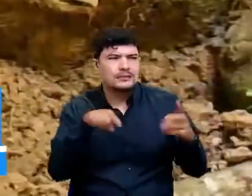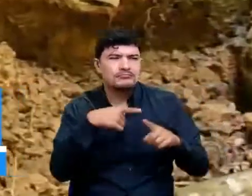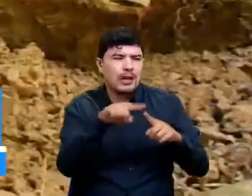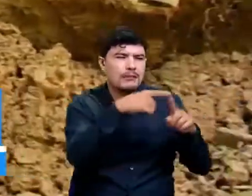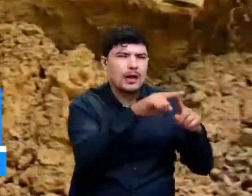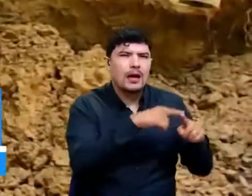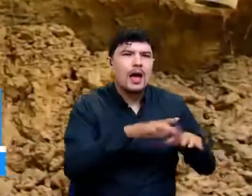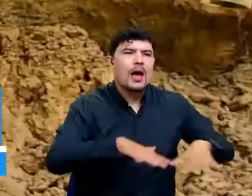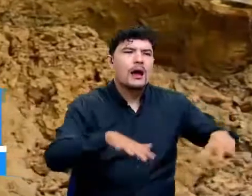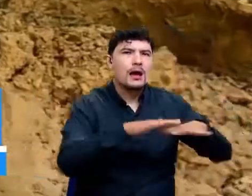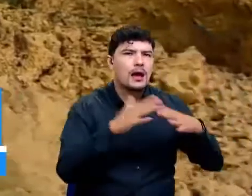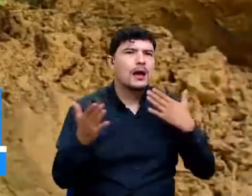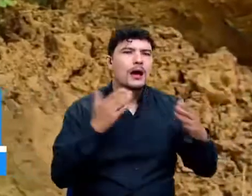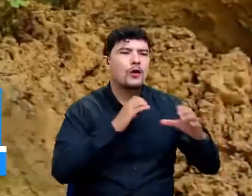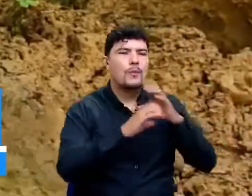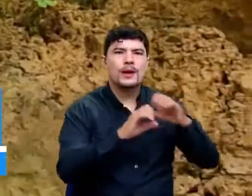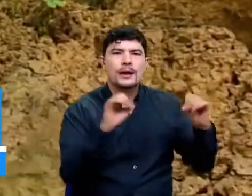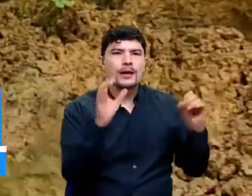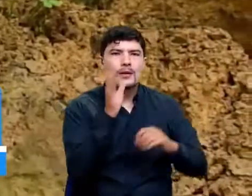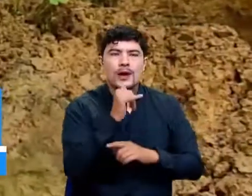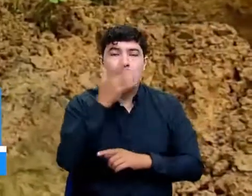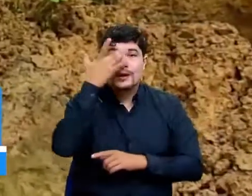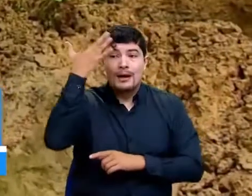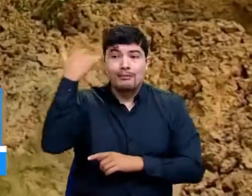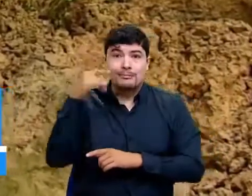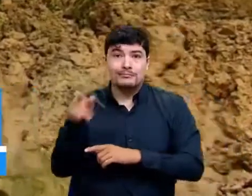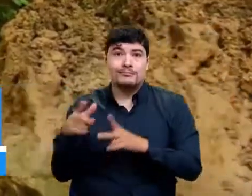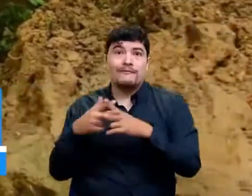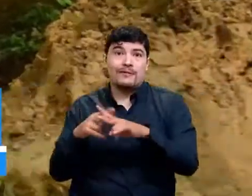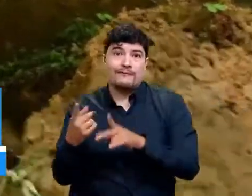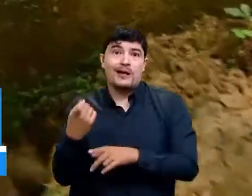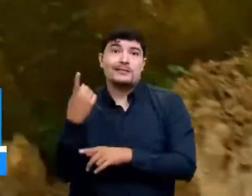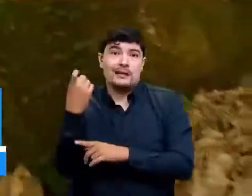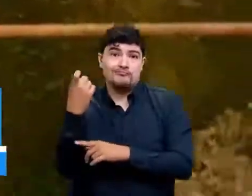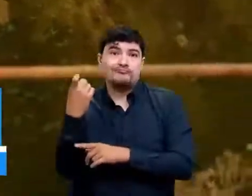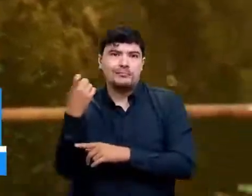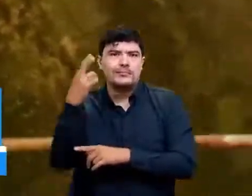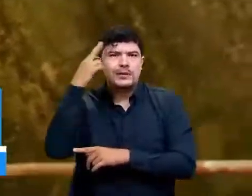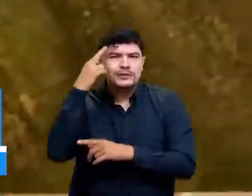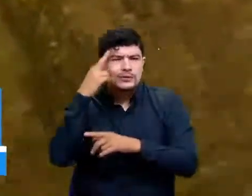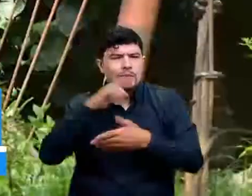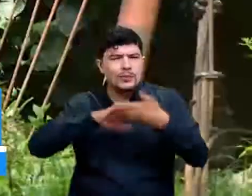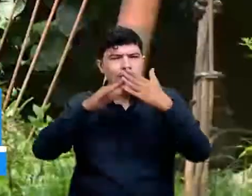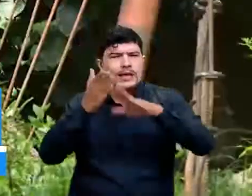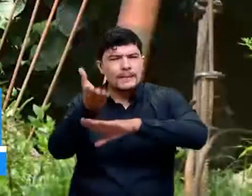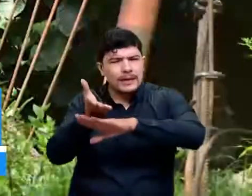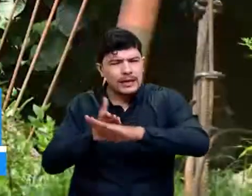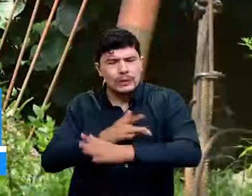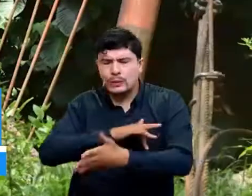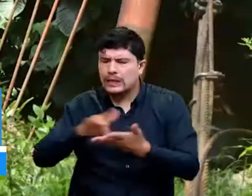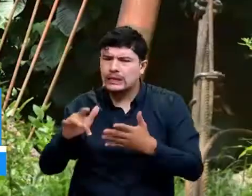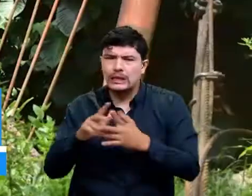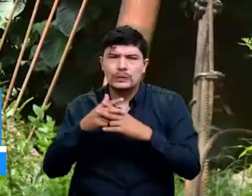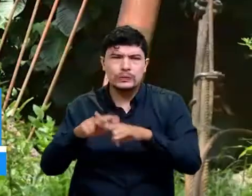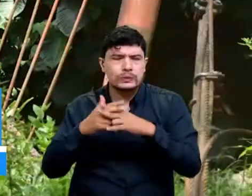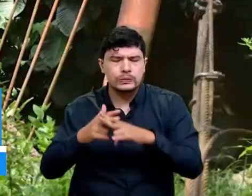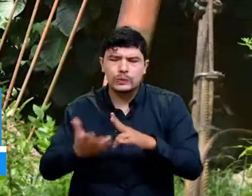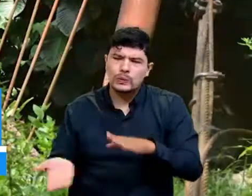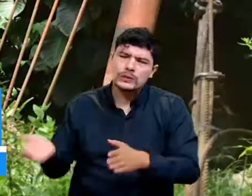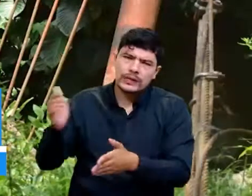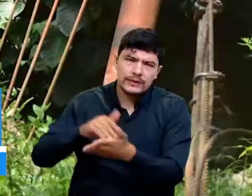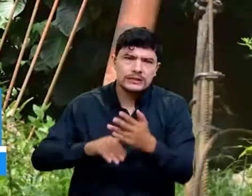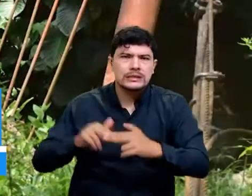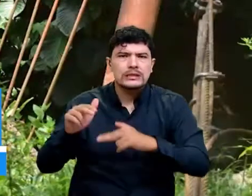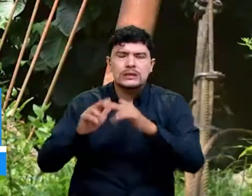comunidad, este suceso ocurrió por falta de mantenimiento, razón por la que solicitan su reparación con urgencia. Y mire,